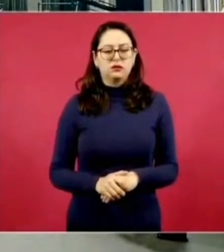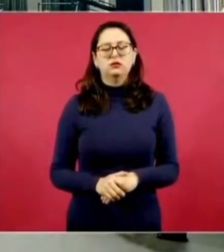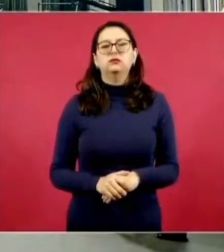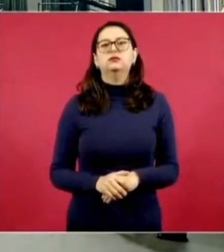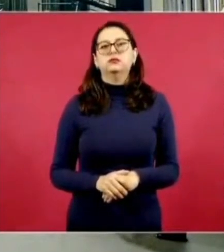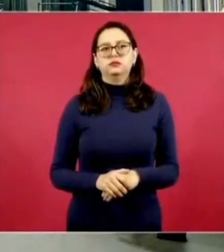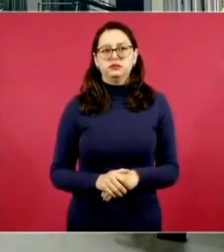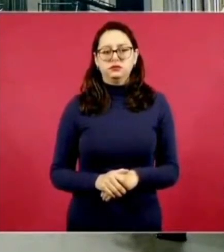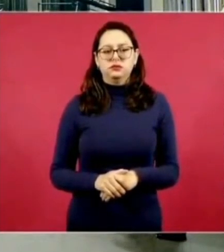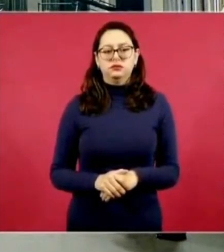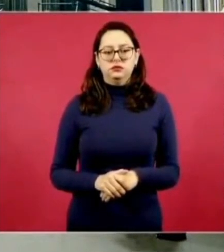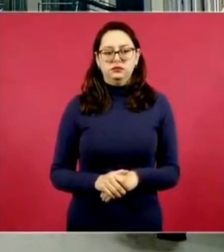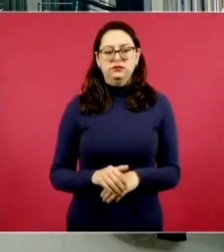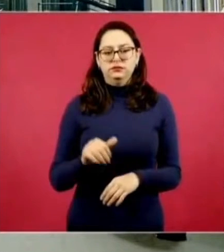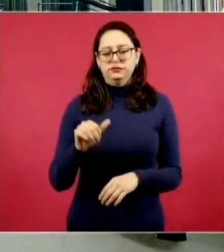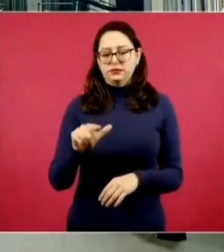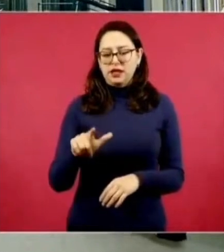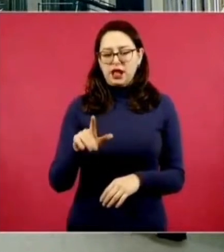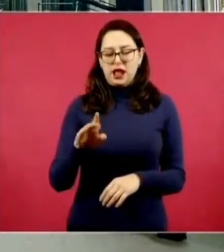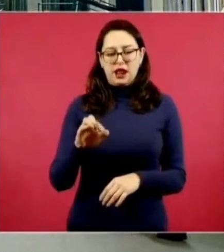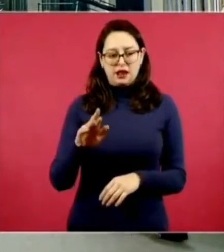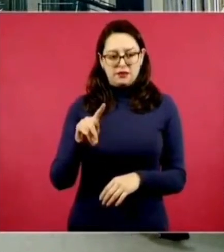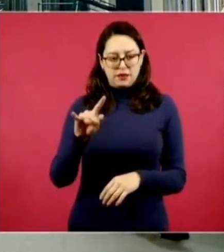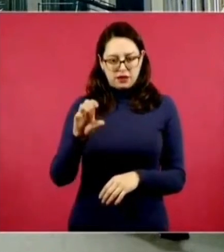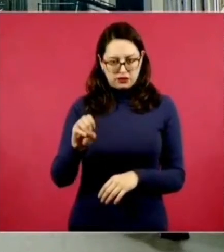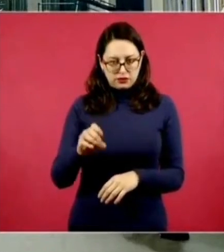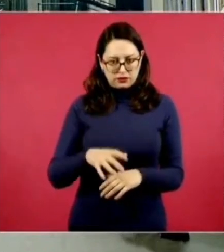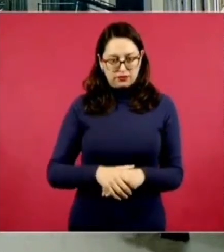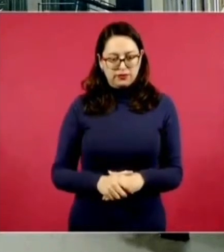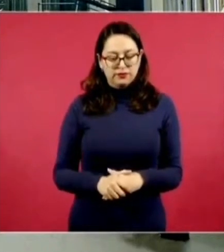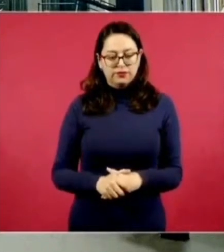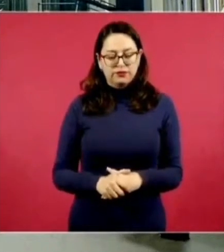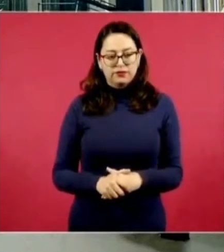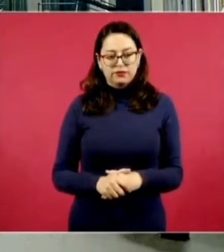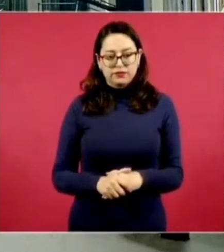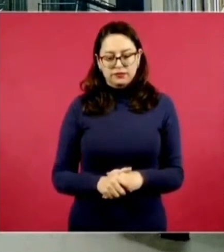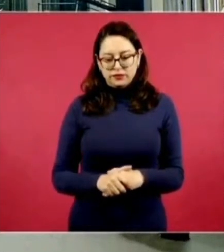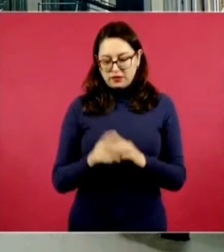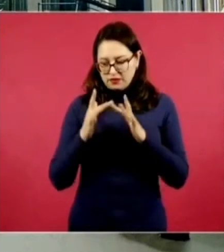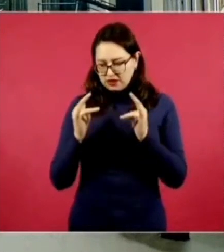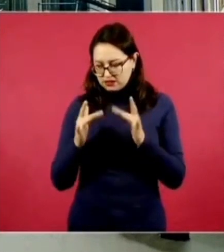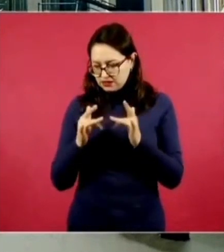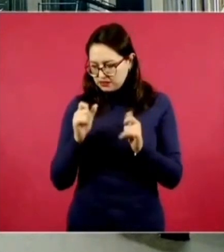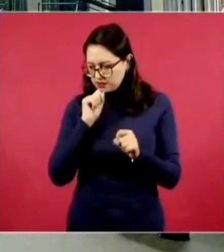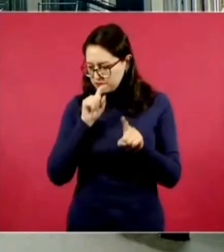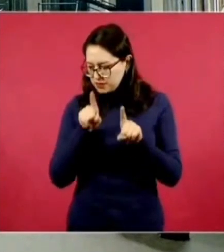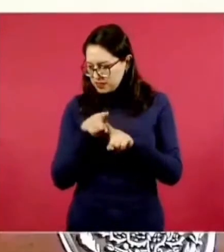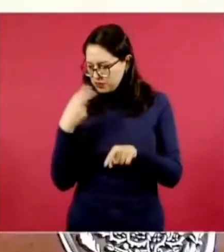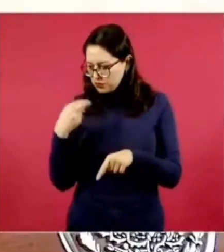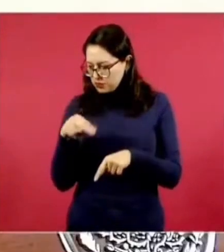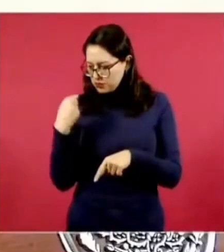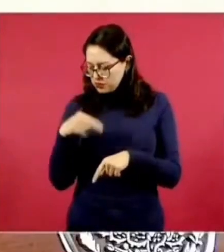Rus y tiene otro apellido que es francés Rus